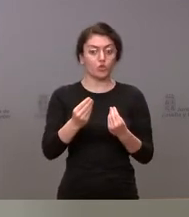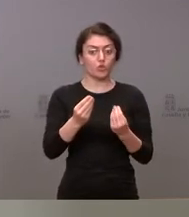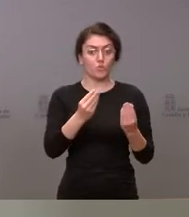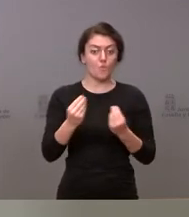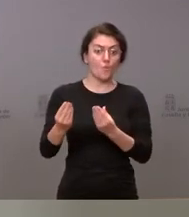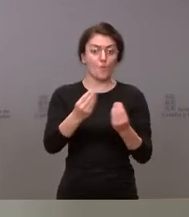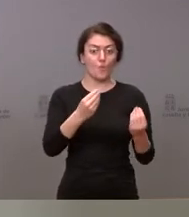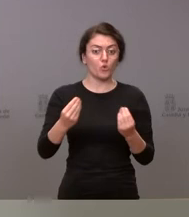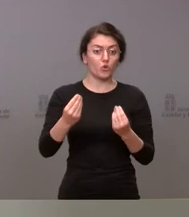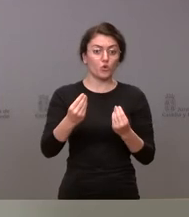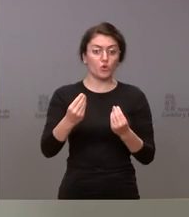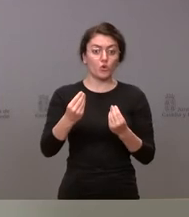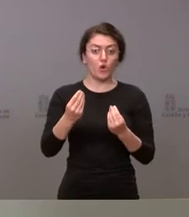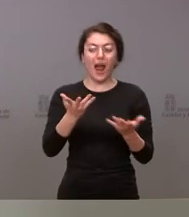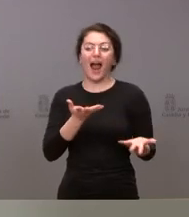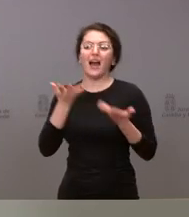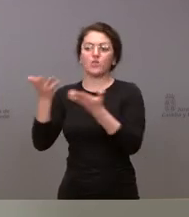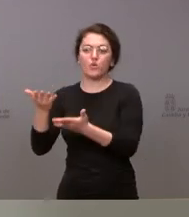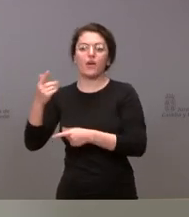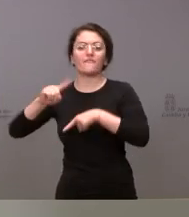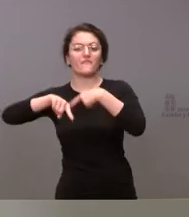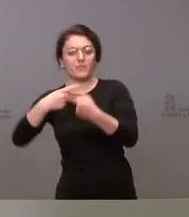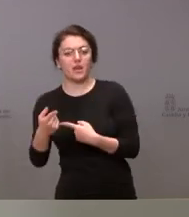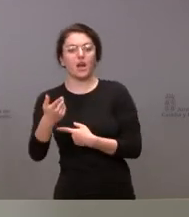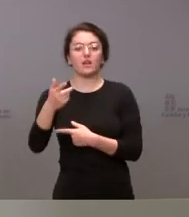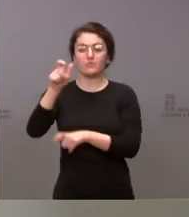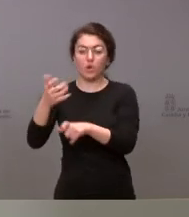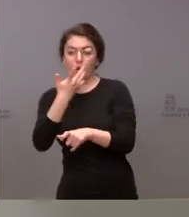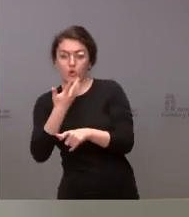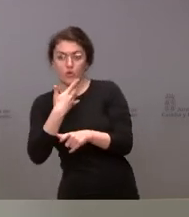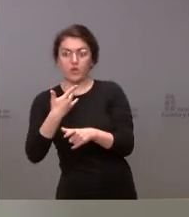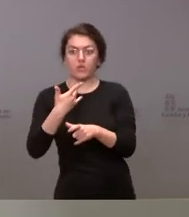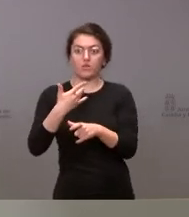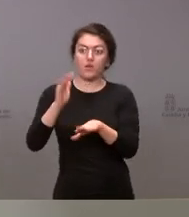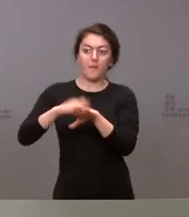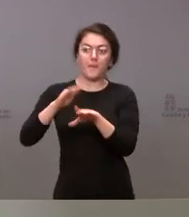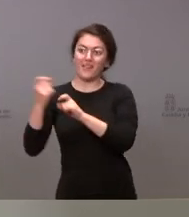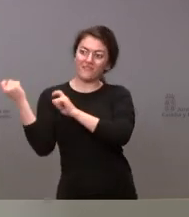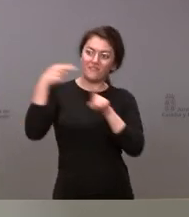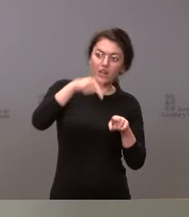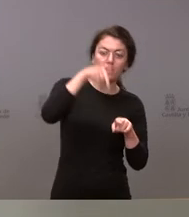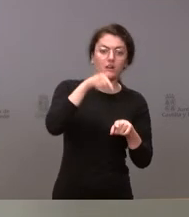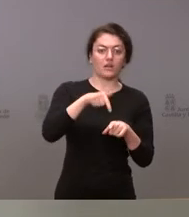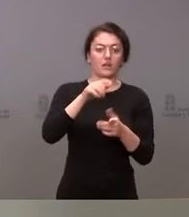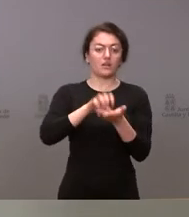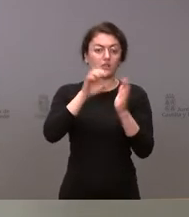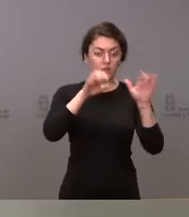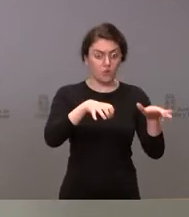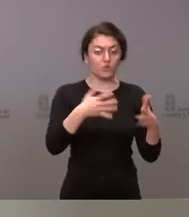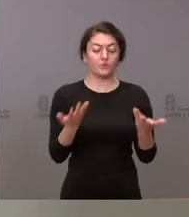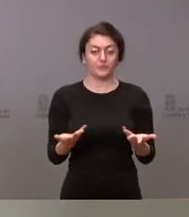ayudando a conocidos, a familiares, a compatriotas, a acercarse a España y a Castilla y León y, lógicamente,